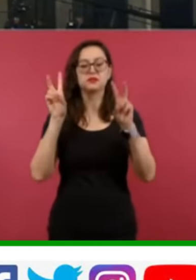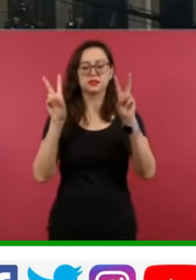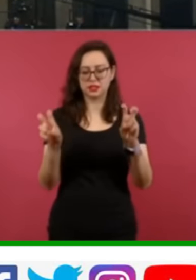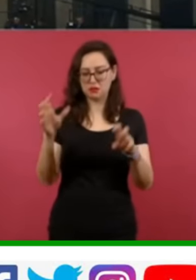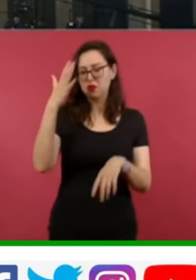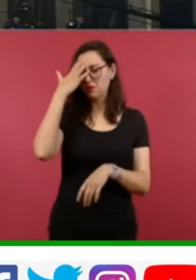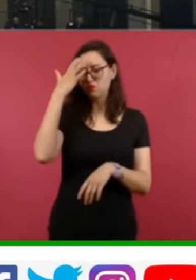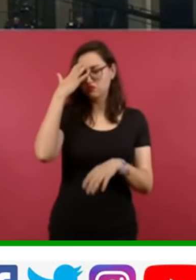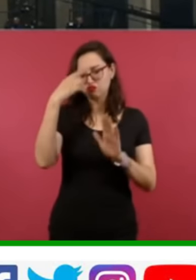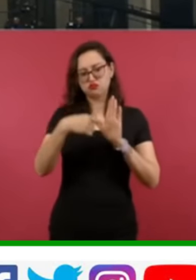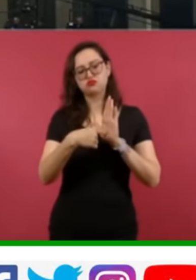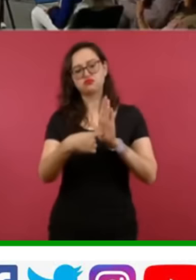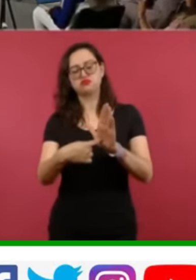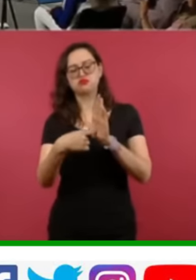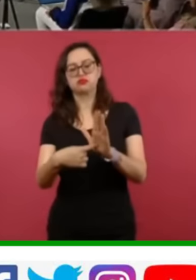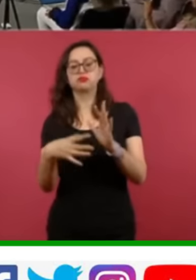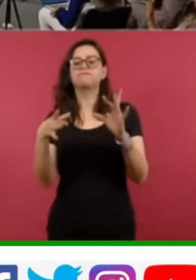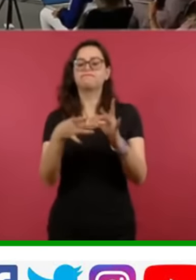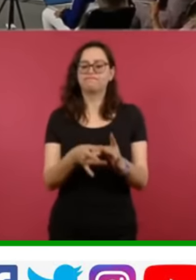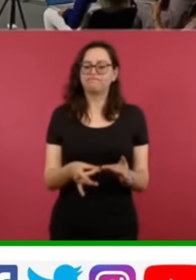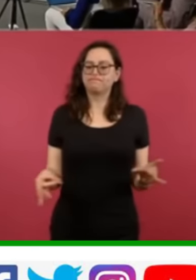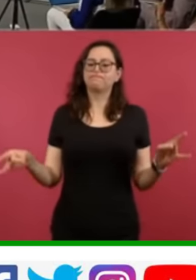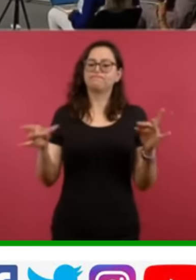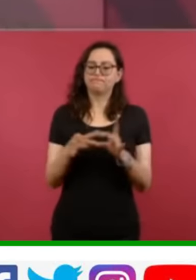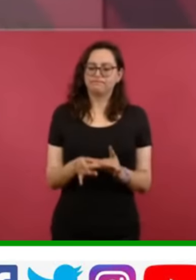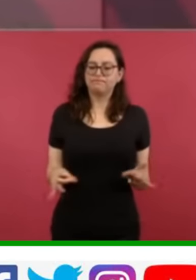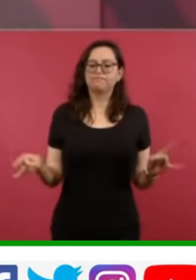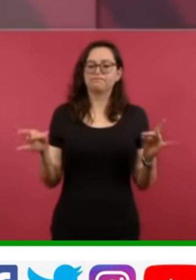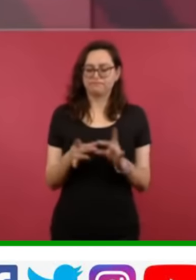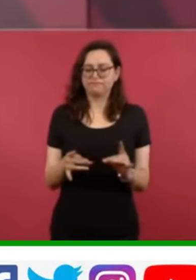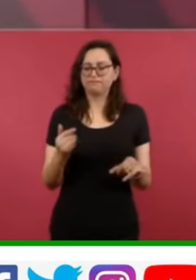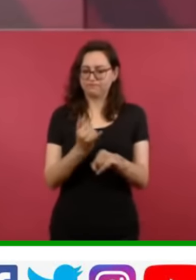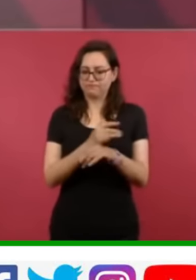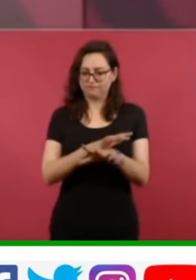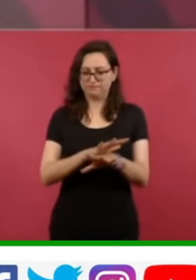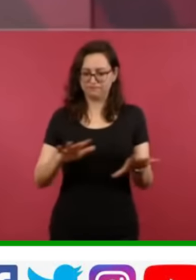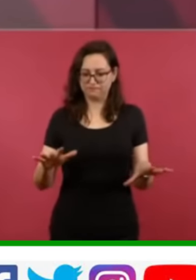nos informen bien.